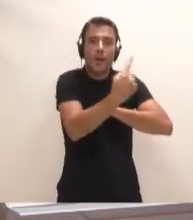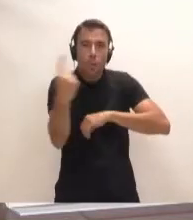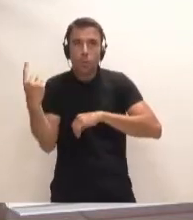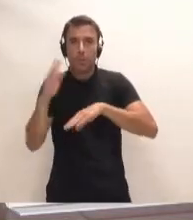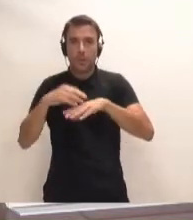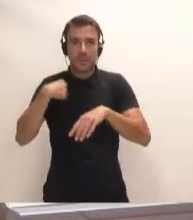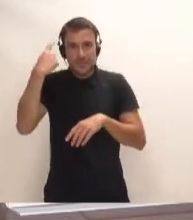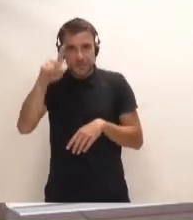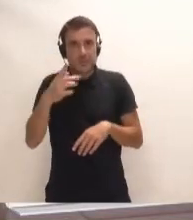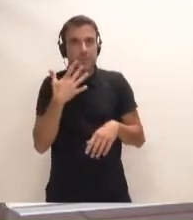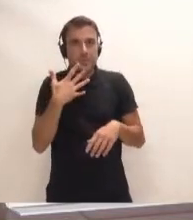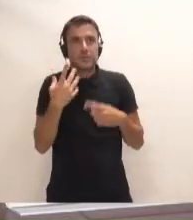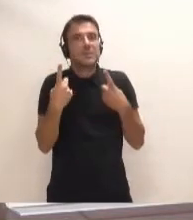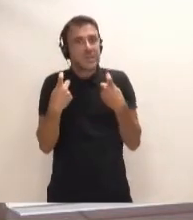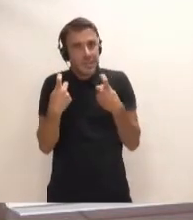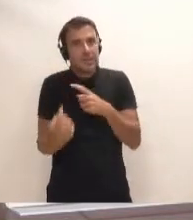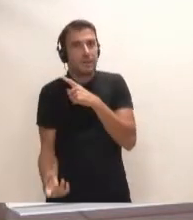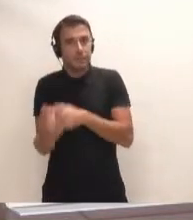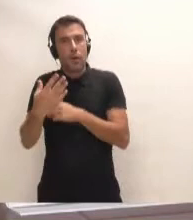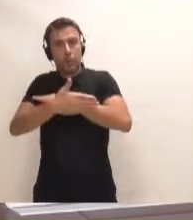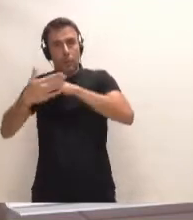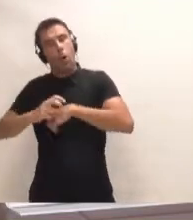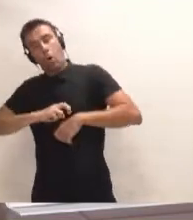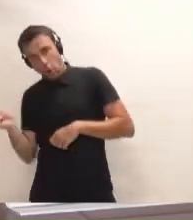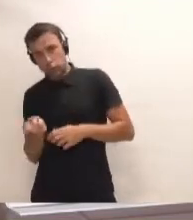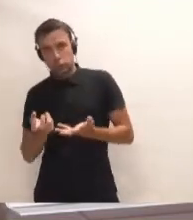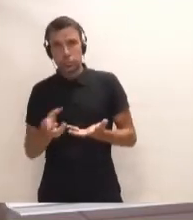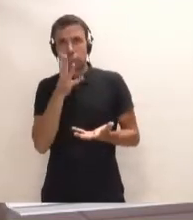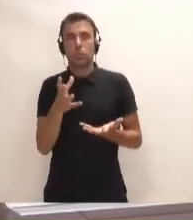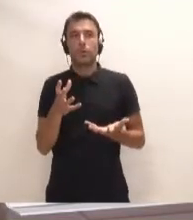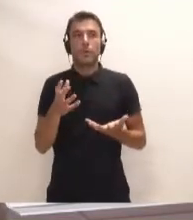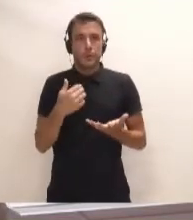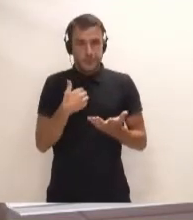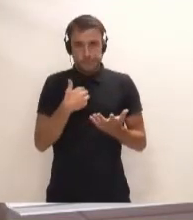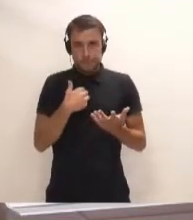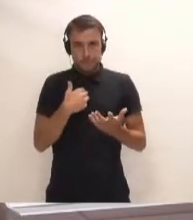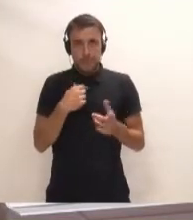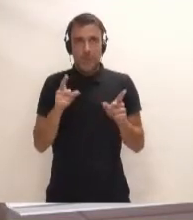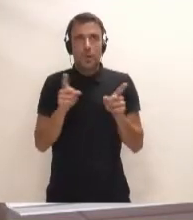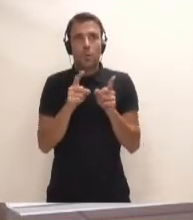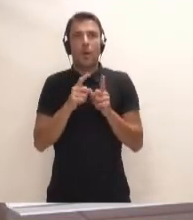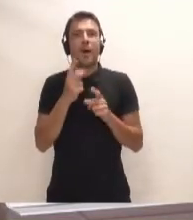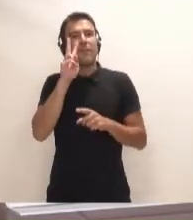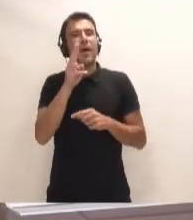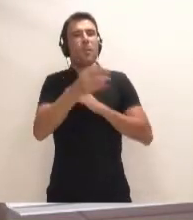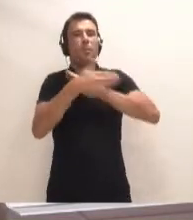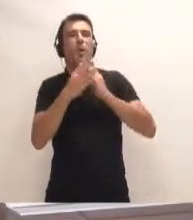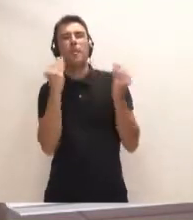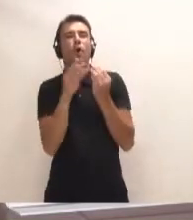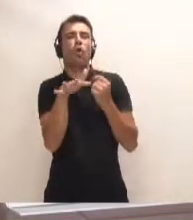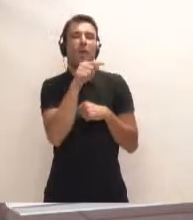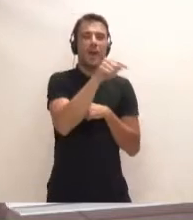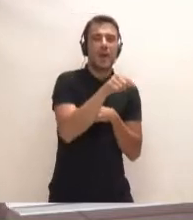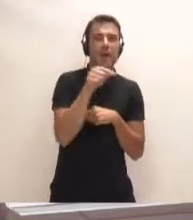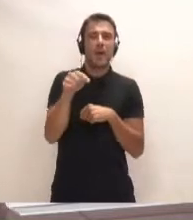hace falta hacer más puertos. Porque me da que no es a ver dónde va mejor el puerto, porque es que